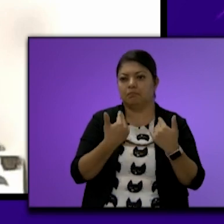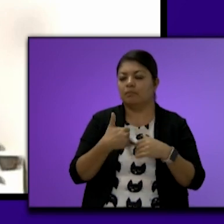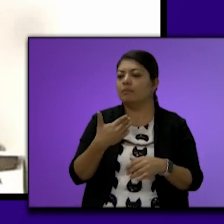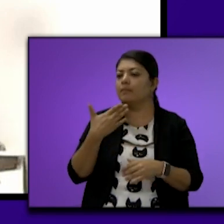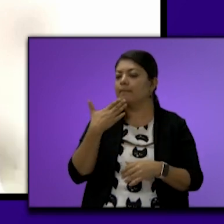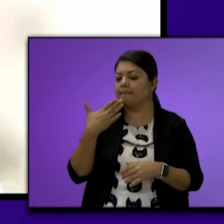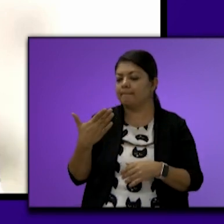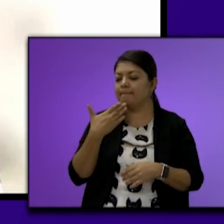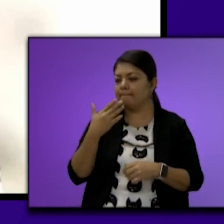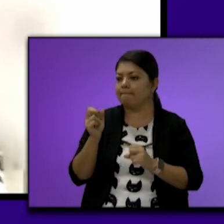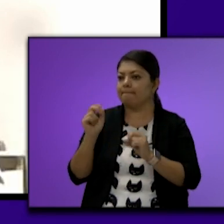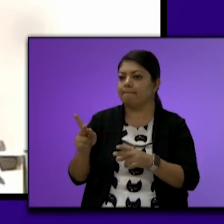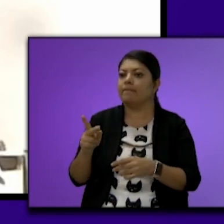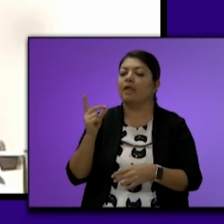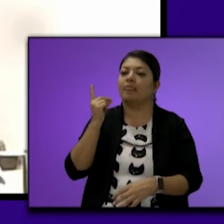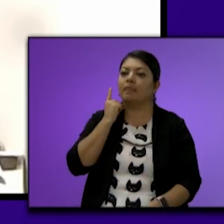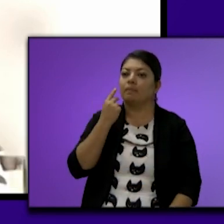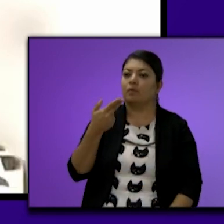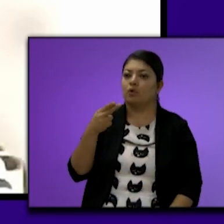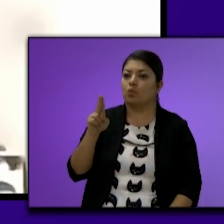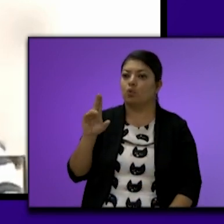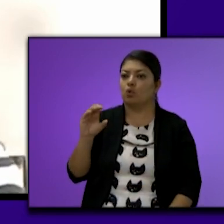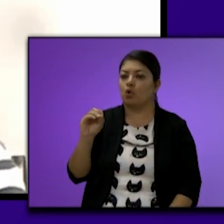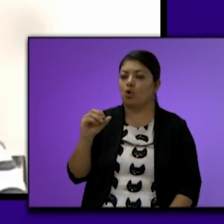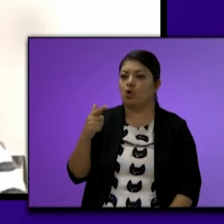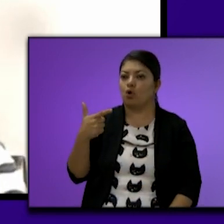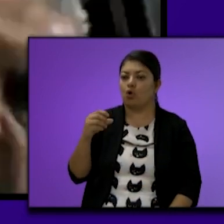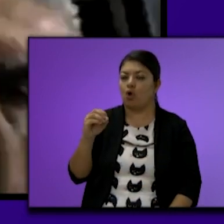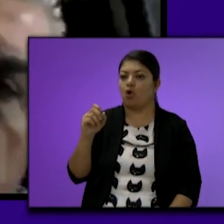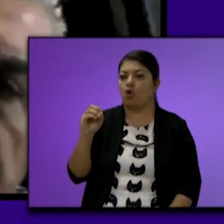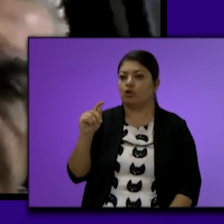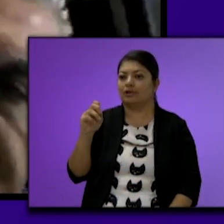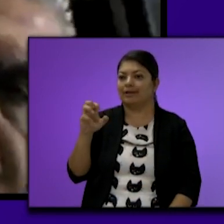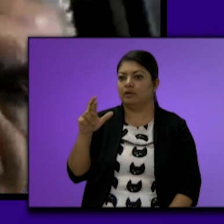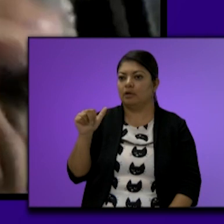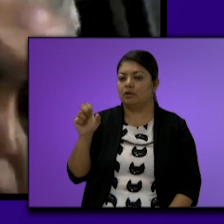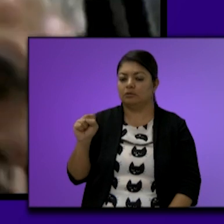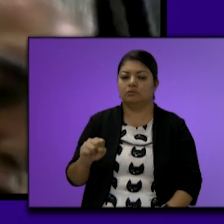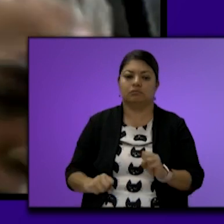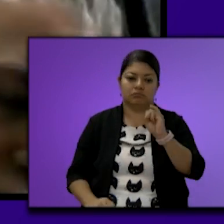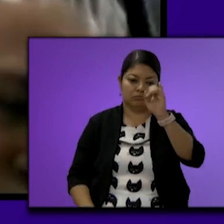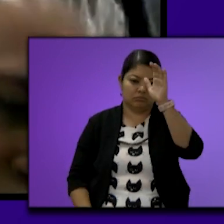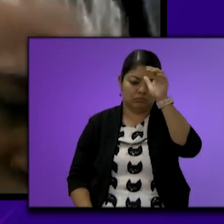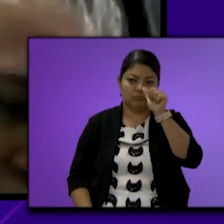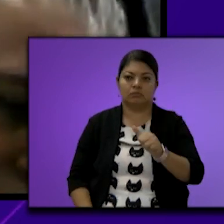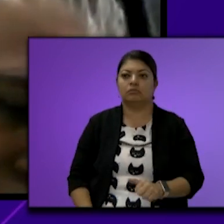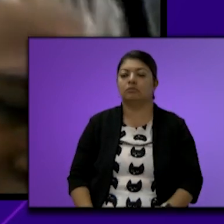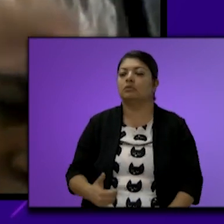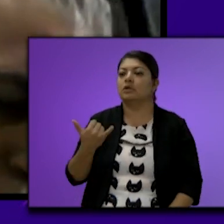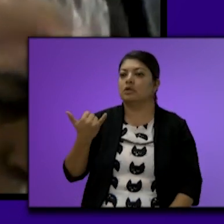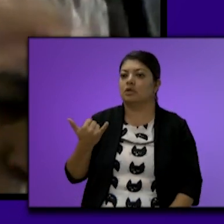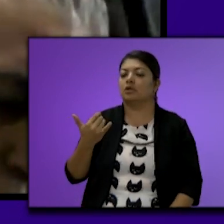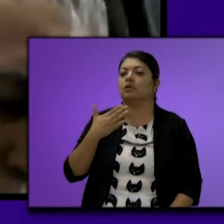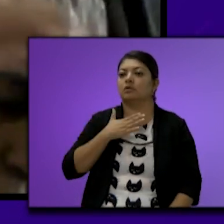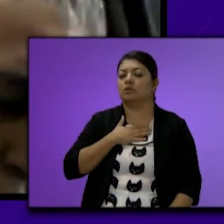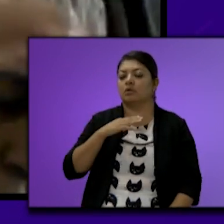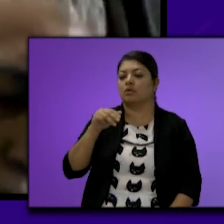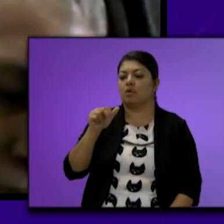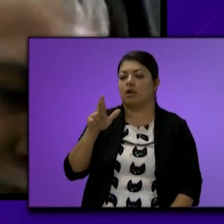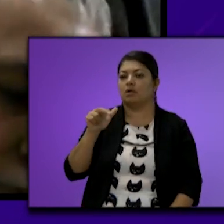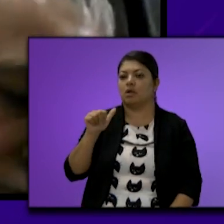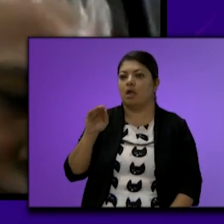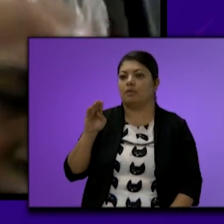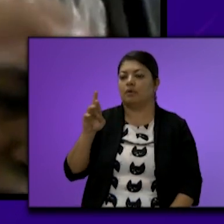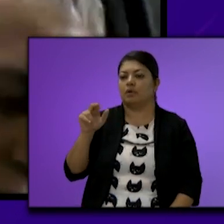bien Diputado Contreras Cepeda A favor Y la del uso de la voz María Bravo